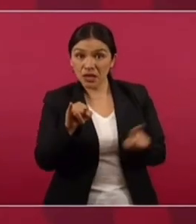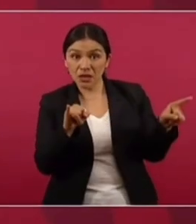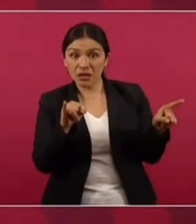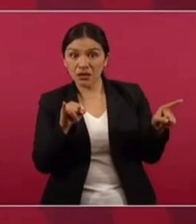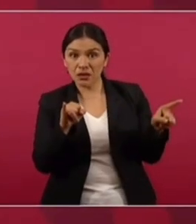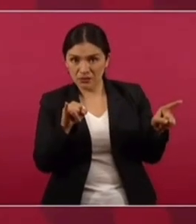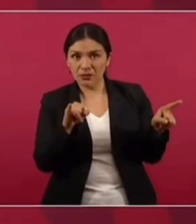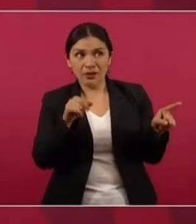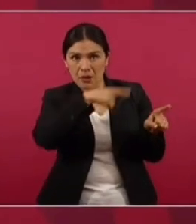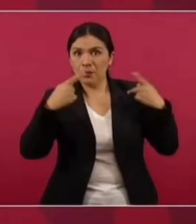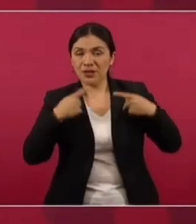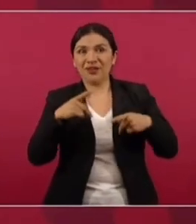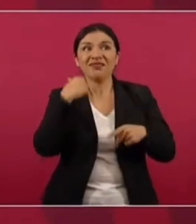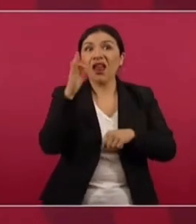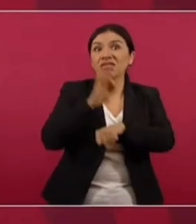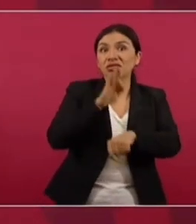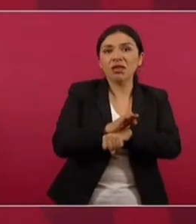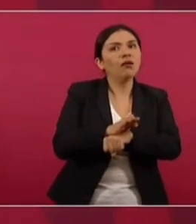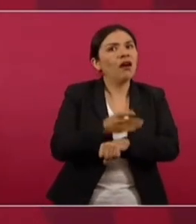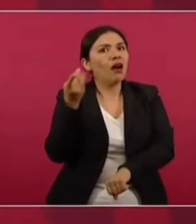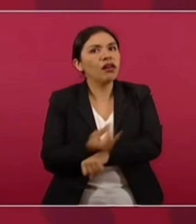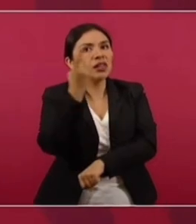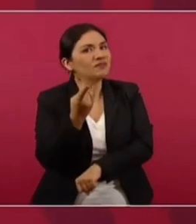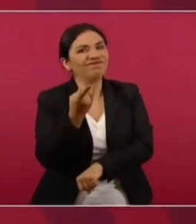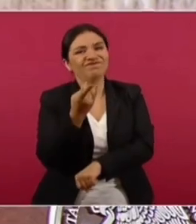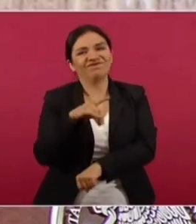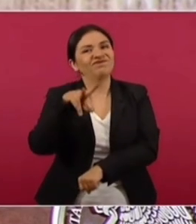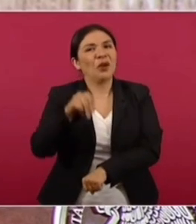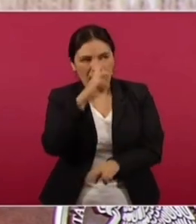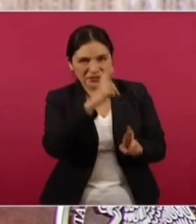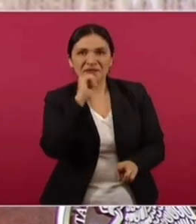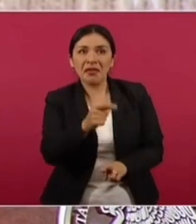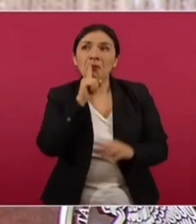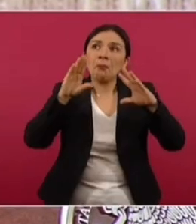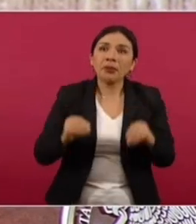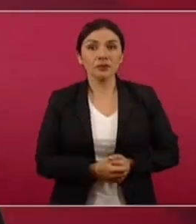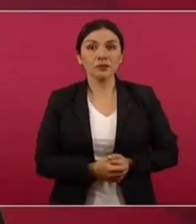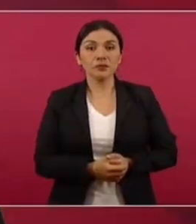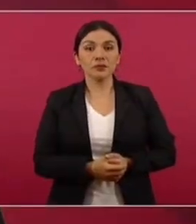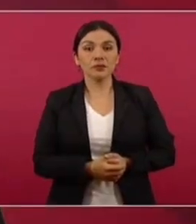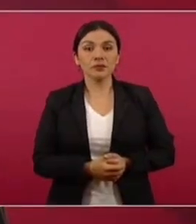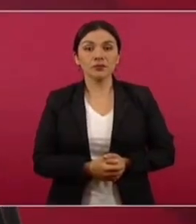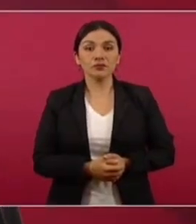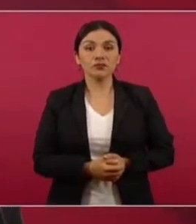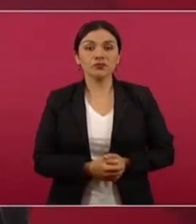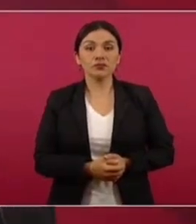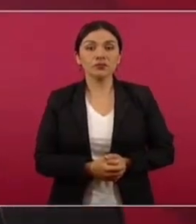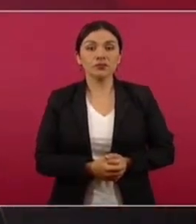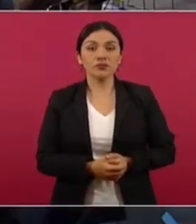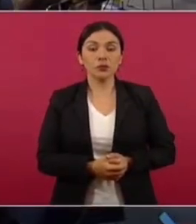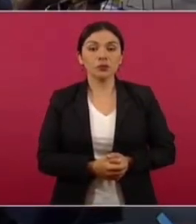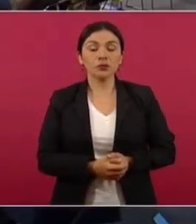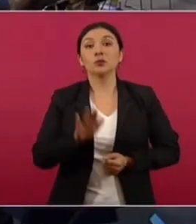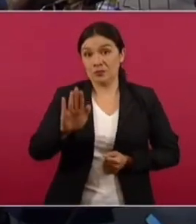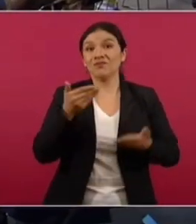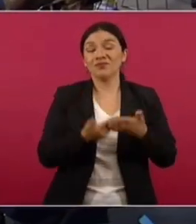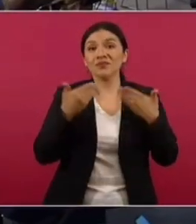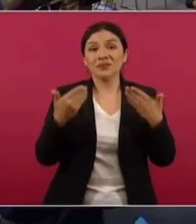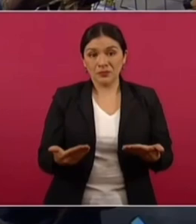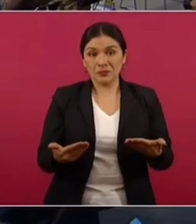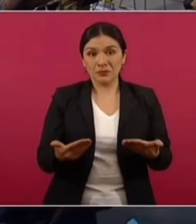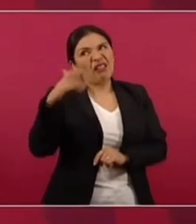Y en vez de salirlo a defender, son unos ingratos. Se quedan callados. Porque ahora